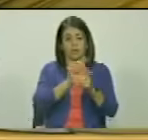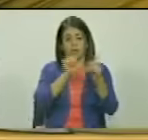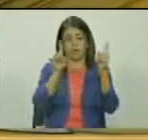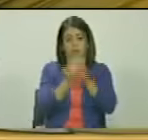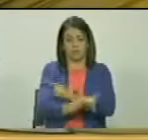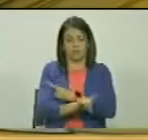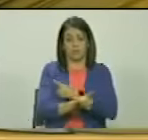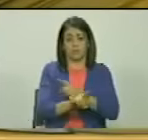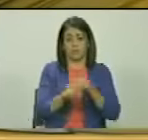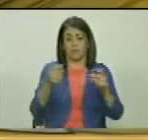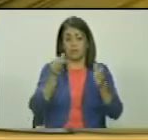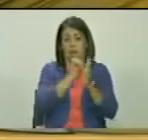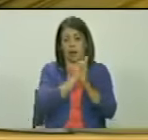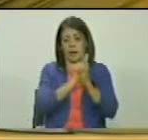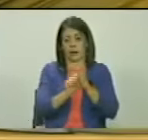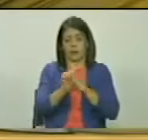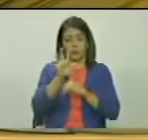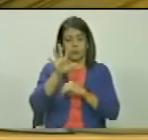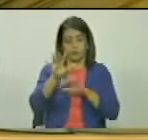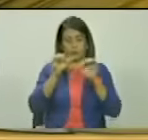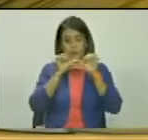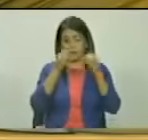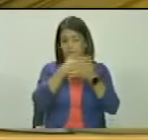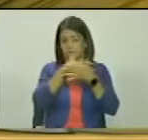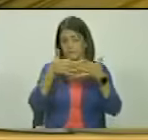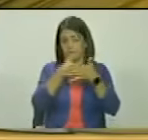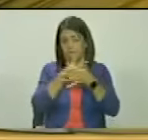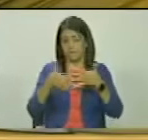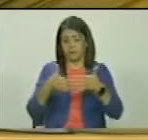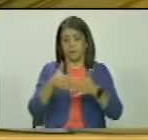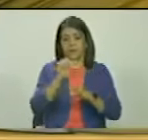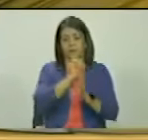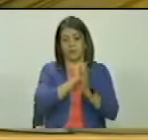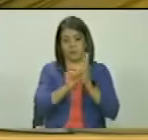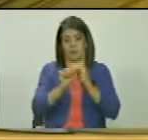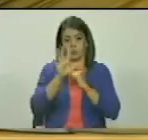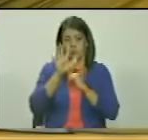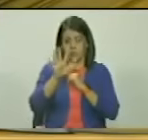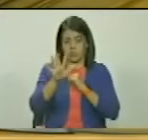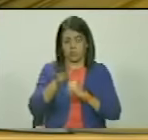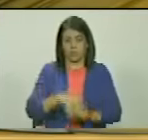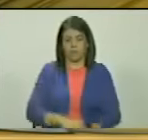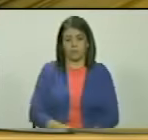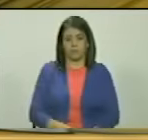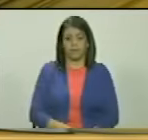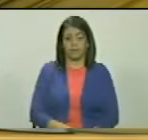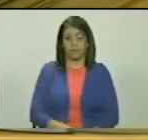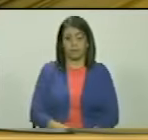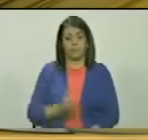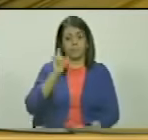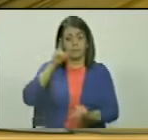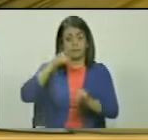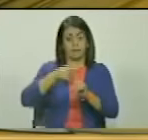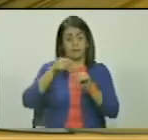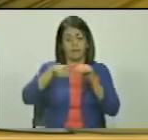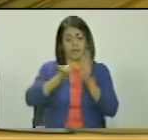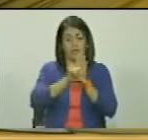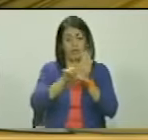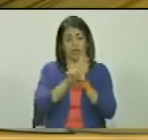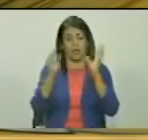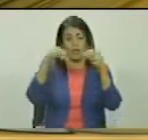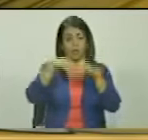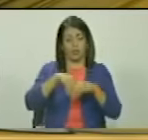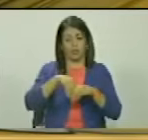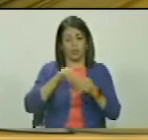modificación el contenido del artículo 5 quedando redactado en los siguientes términos artículo 5 a los fines de esta ley el